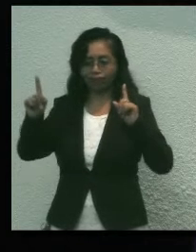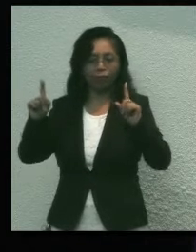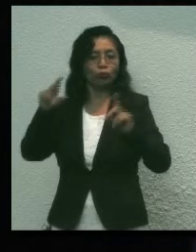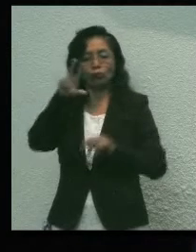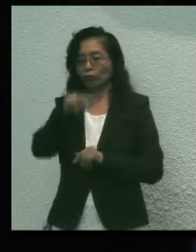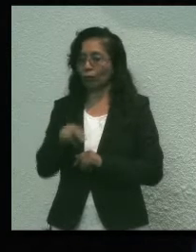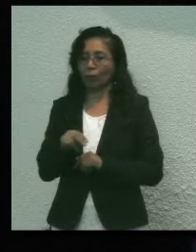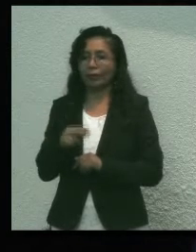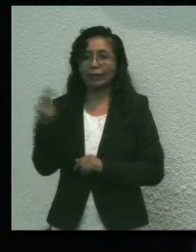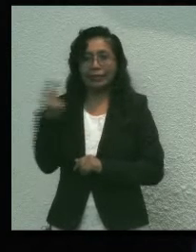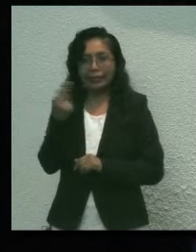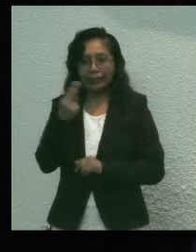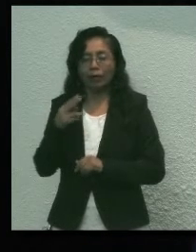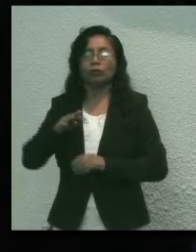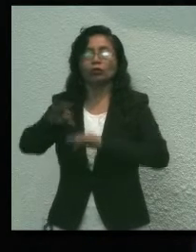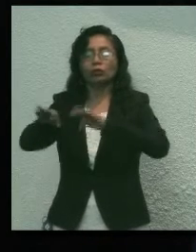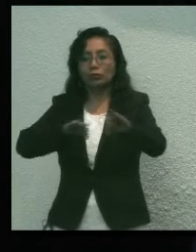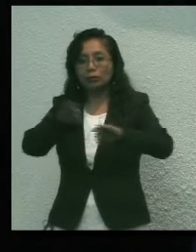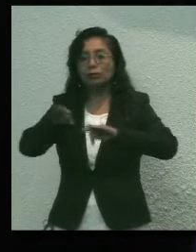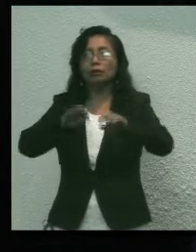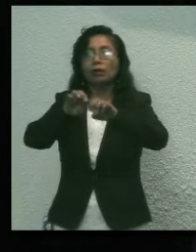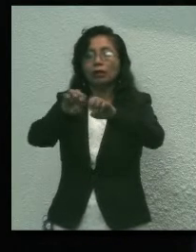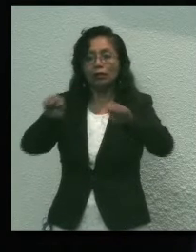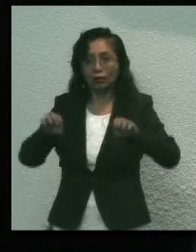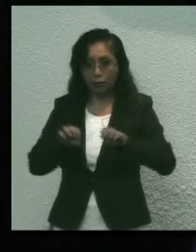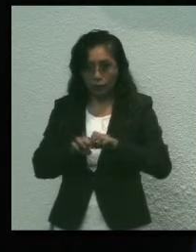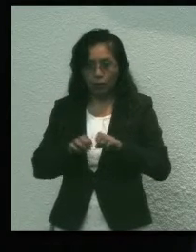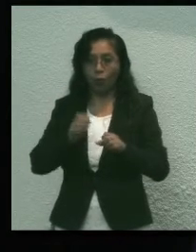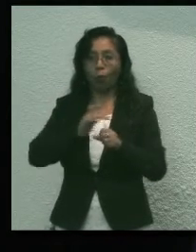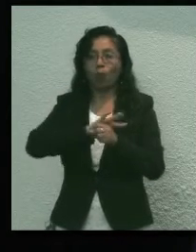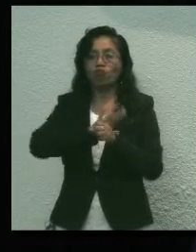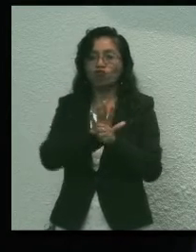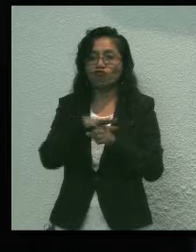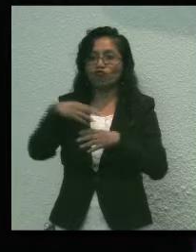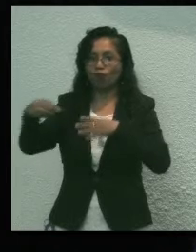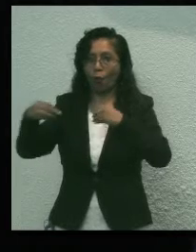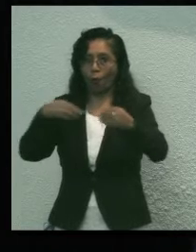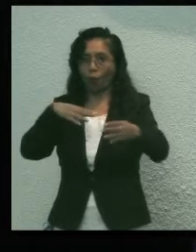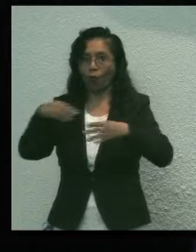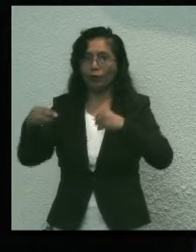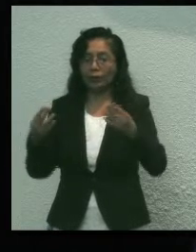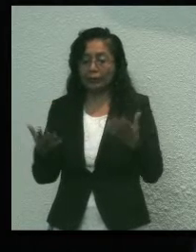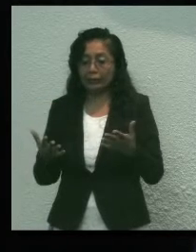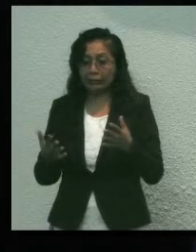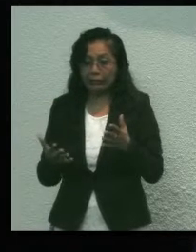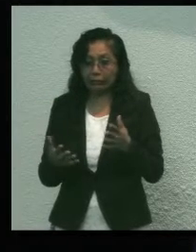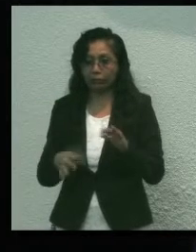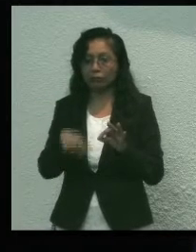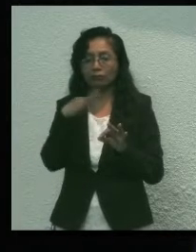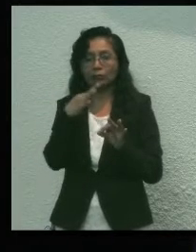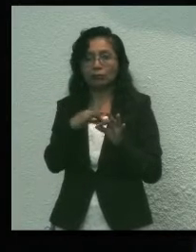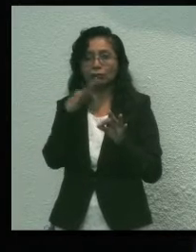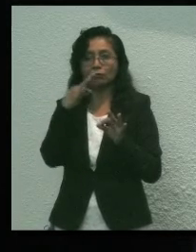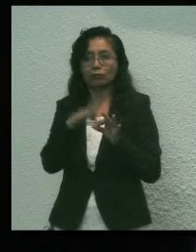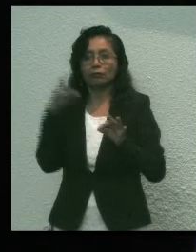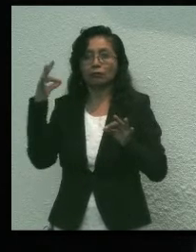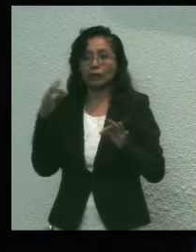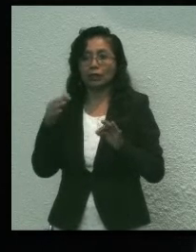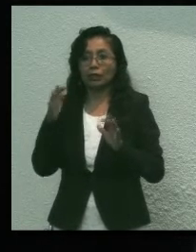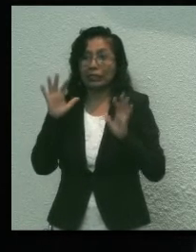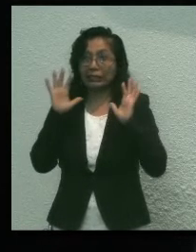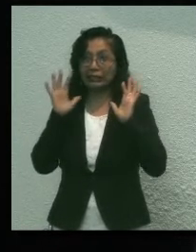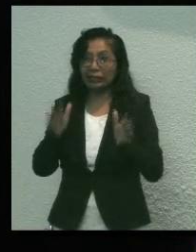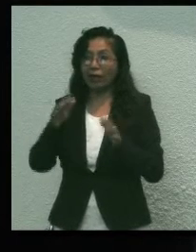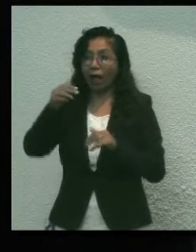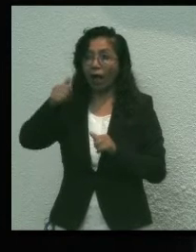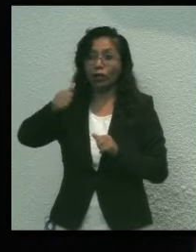Necesitamos trabajo en equipo. La pandemia del COVID-19 ha cumplido ya un semestre entre